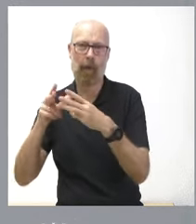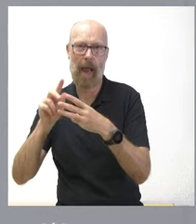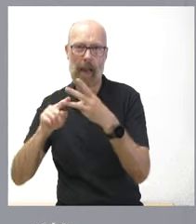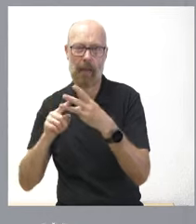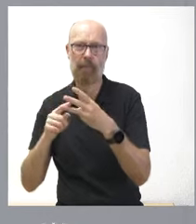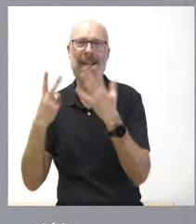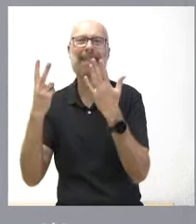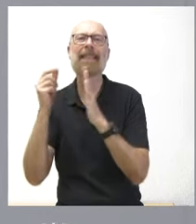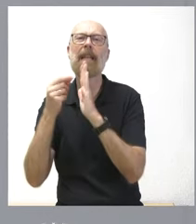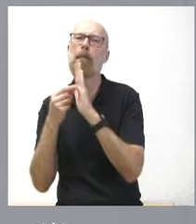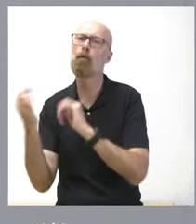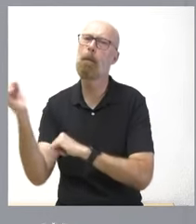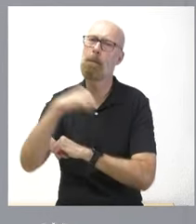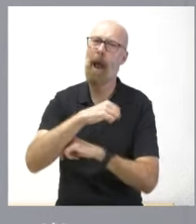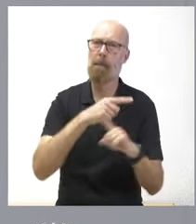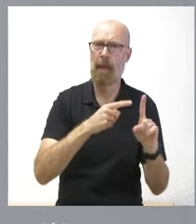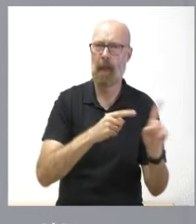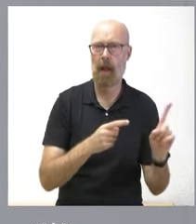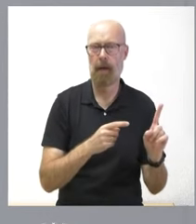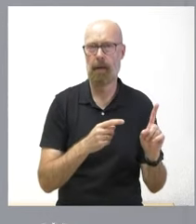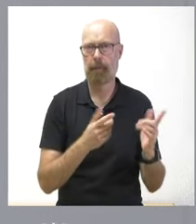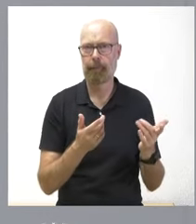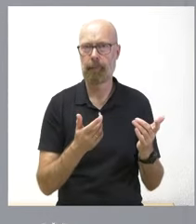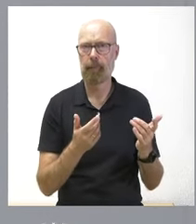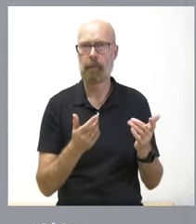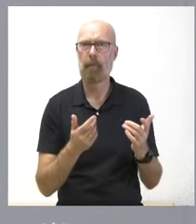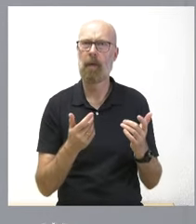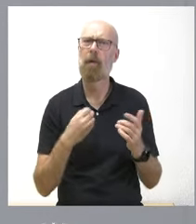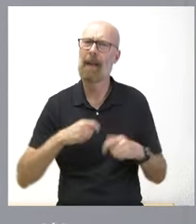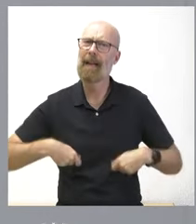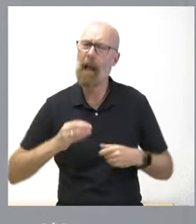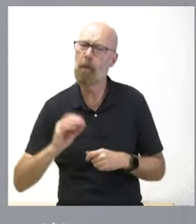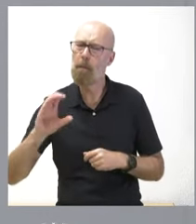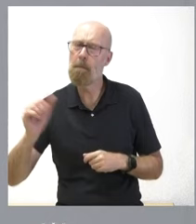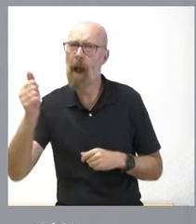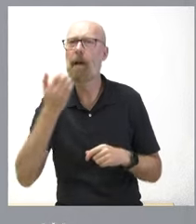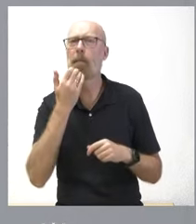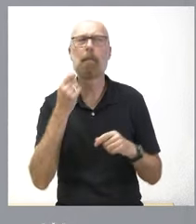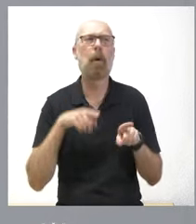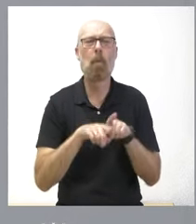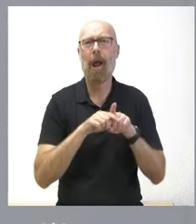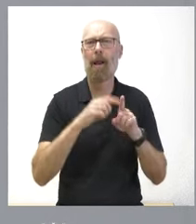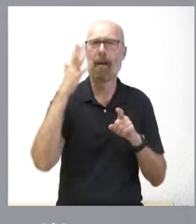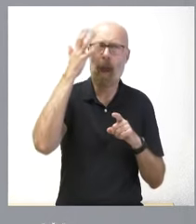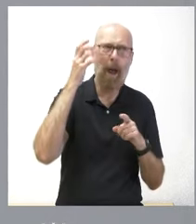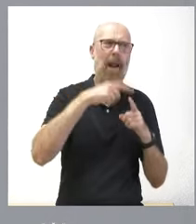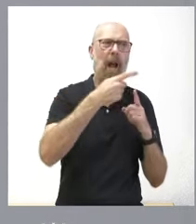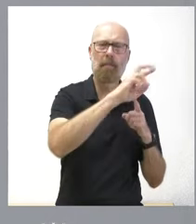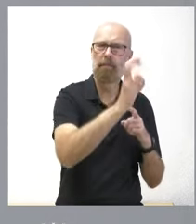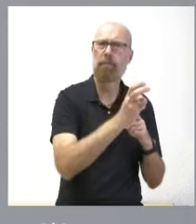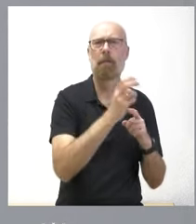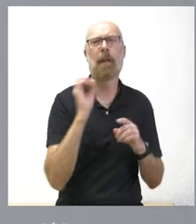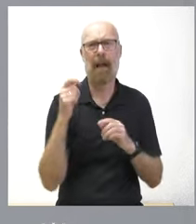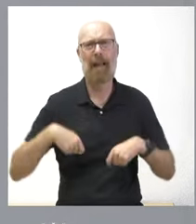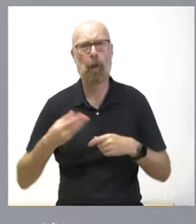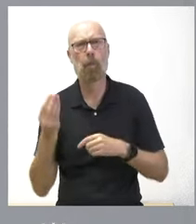incluso en más porcentaje de gasto que las propias comunidades de régimen foral. Lo segundo qué mensaje le podemos dar